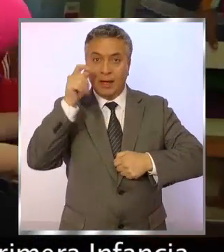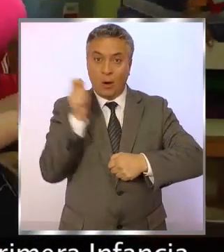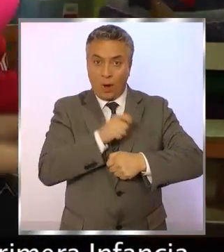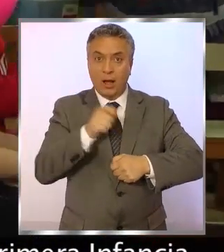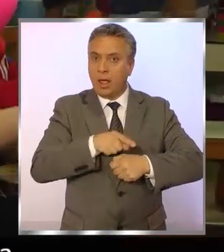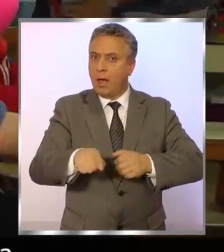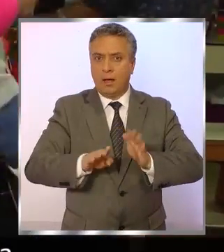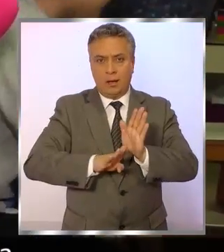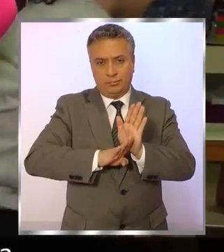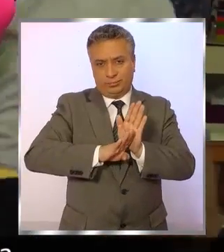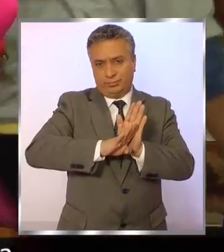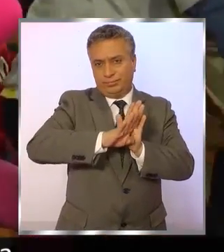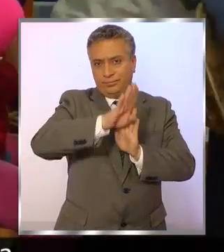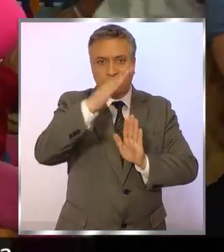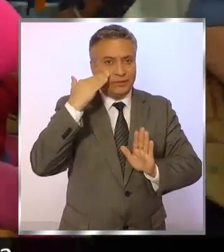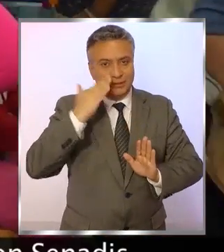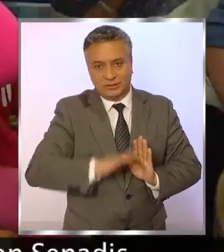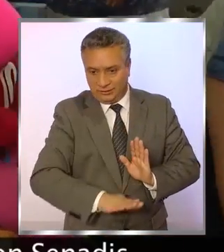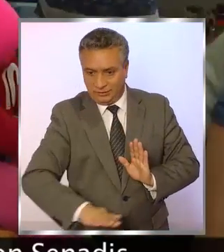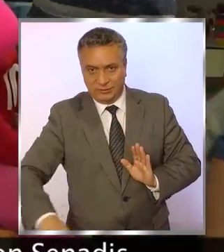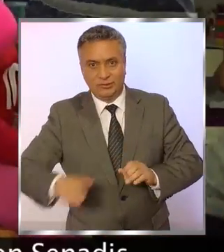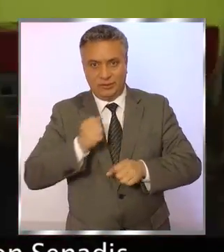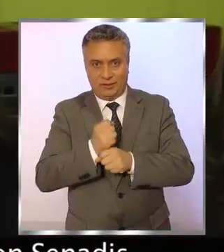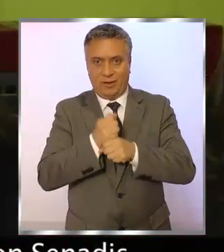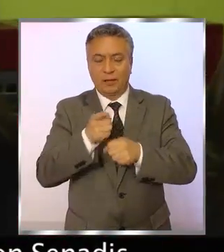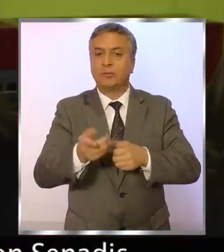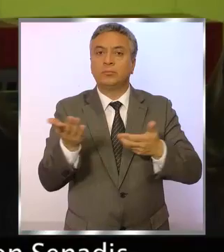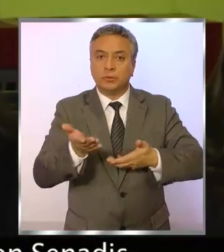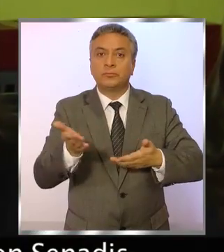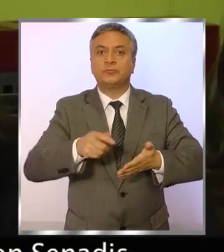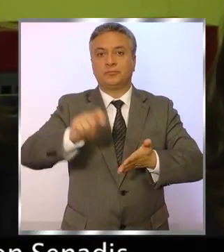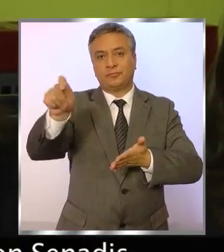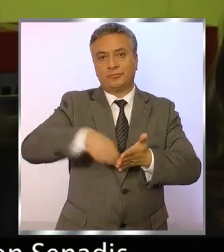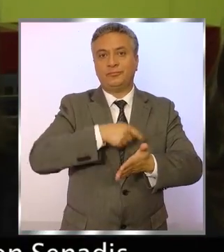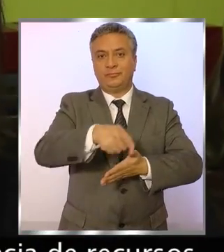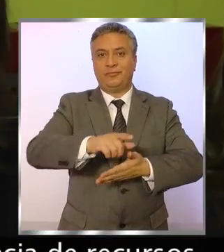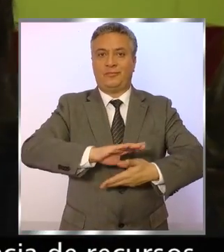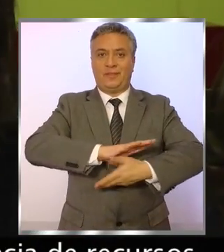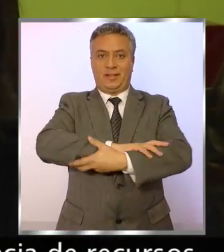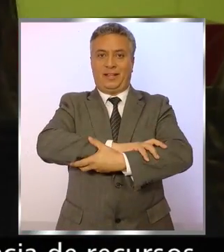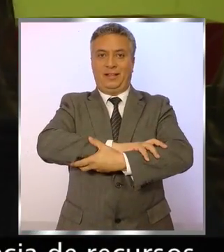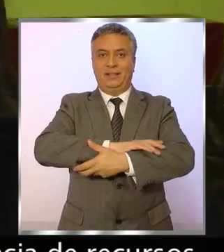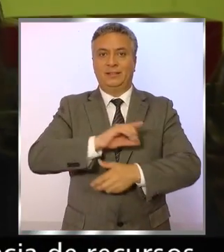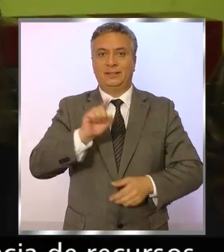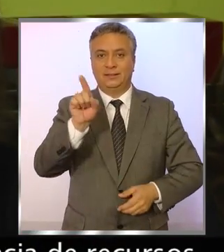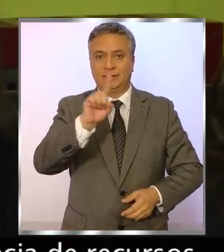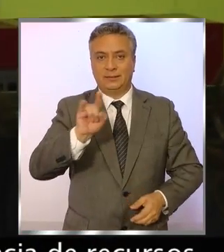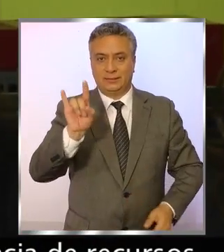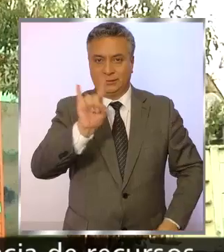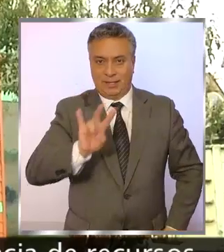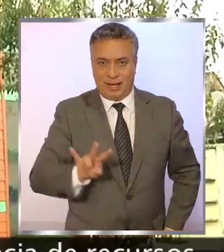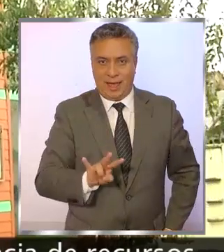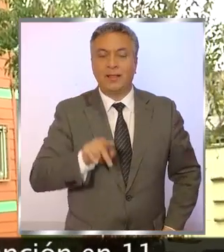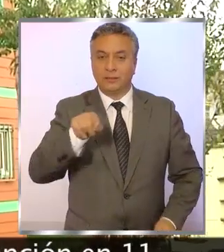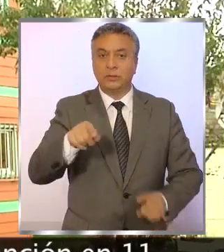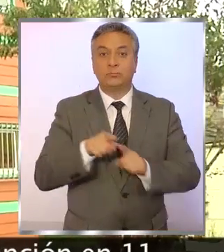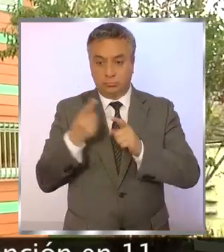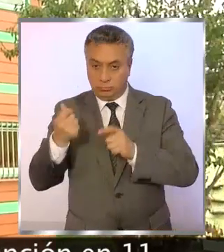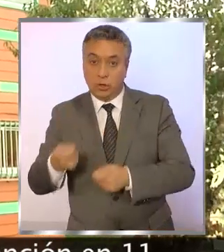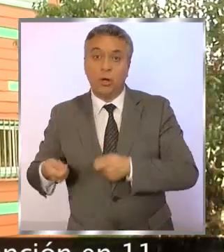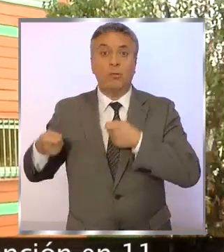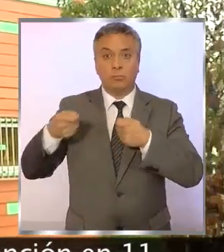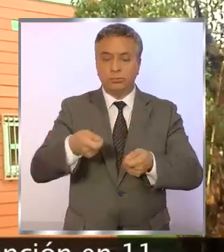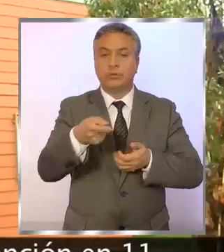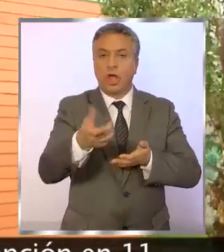primera infancia y atención temprana, gracias al convenio firmado con Cenadis. De esta manera, y con la transferencia de recursos a la Junji,